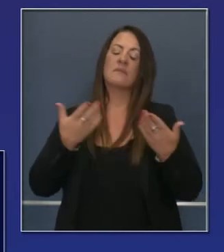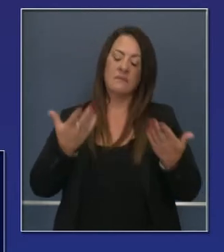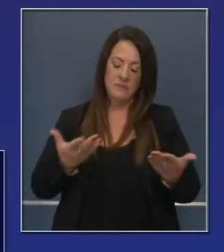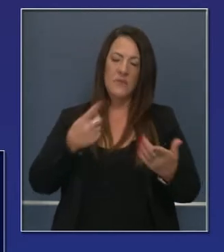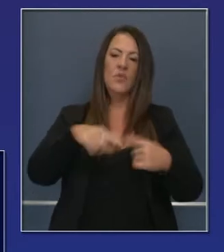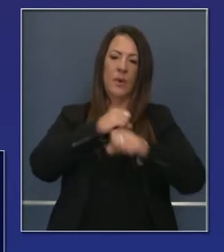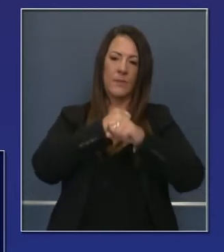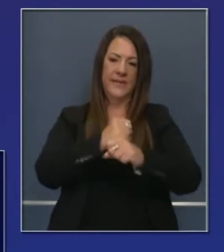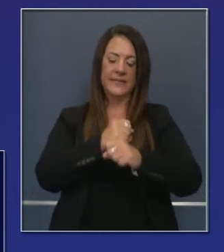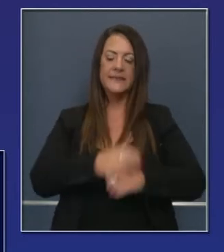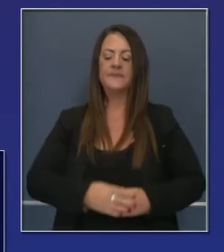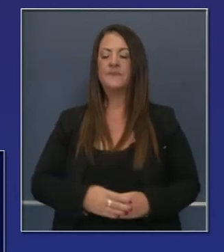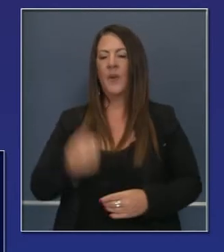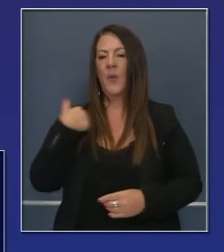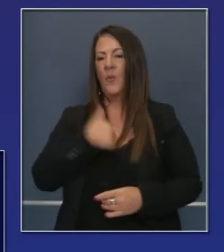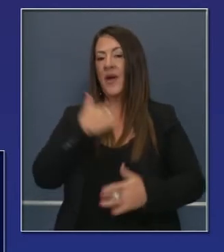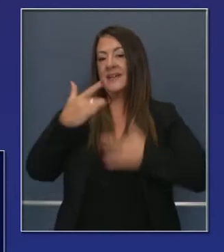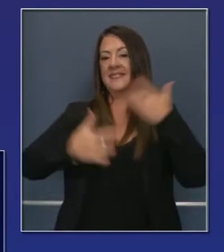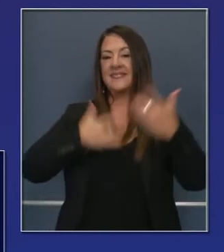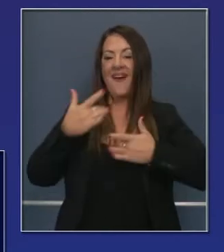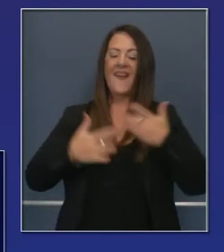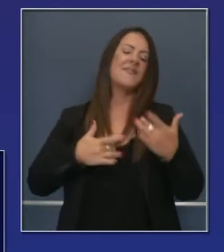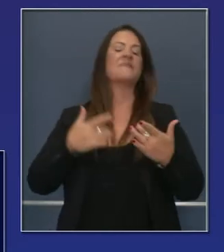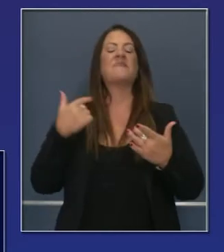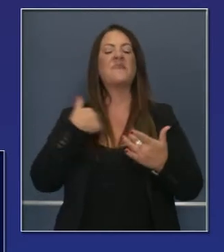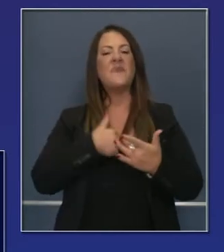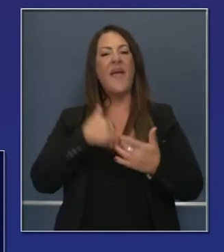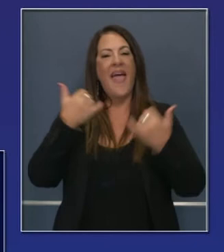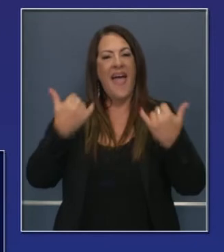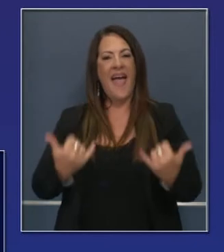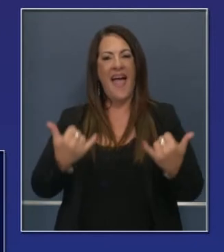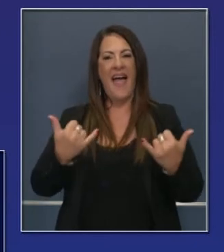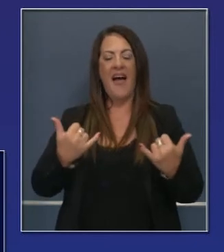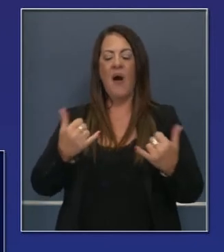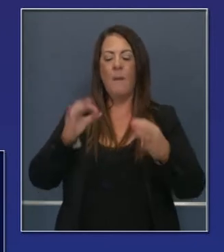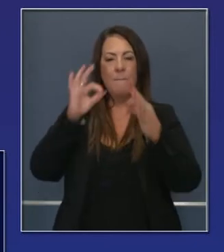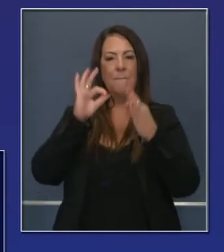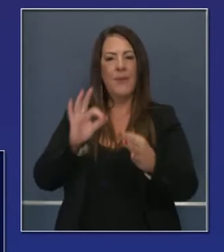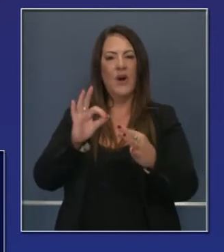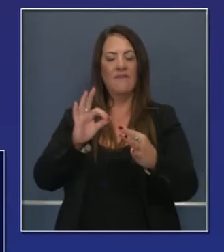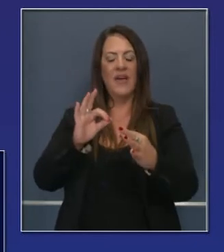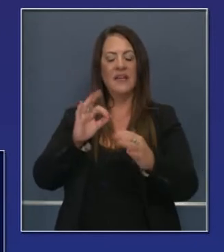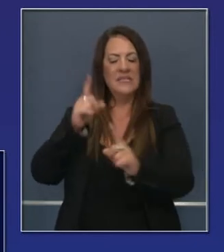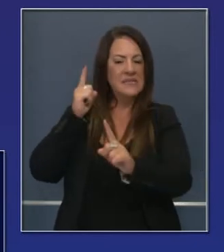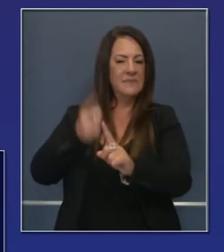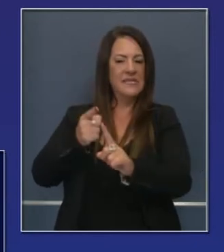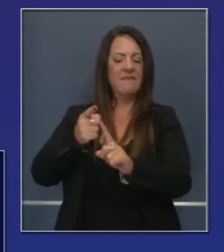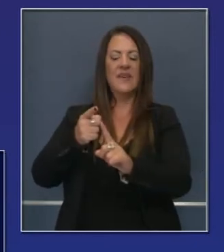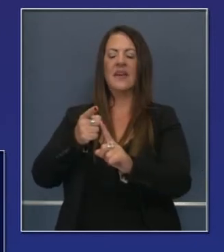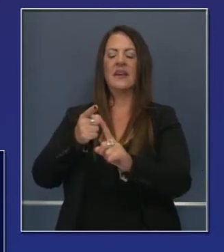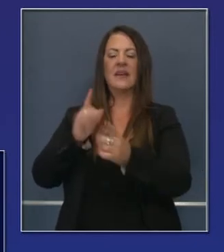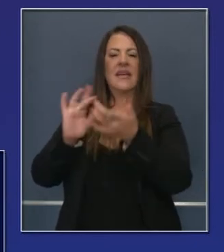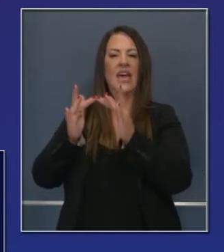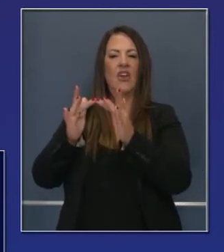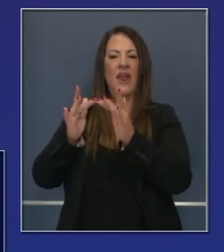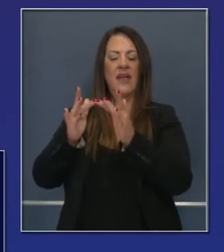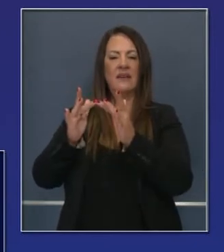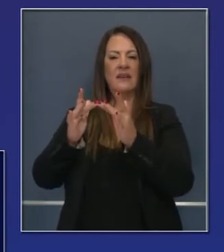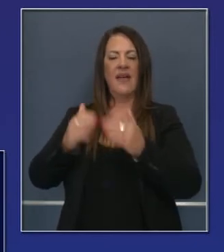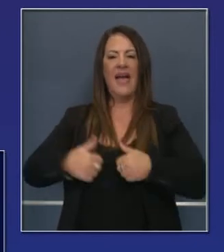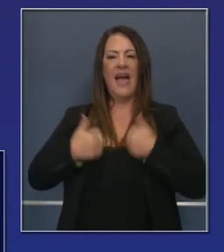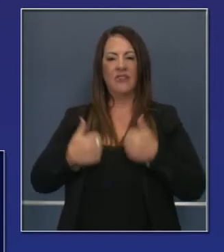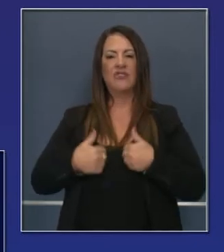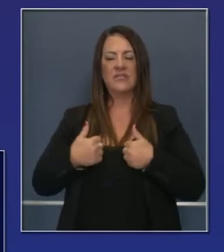gobernador, estamos emocionados el poder lanzar este sitio de Internet dedicado